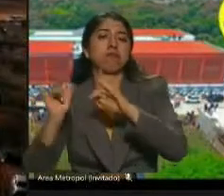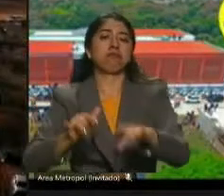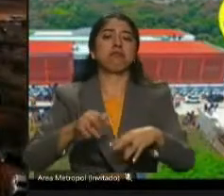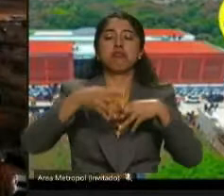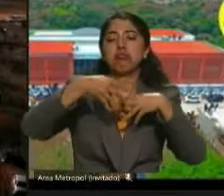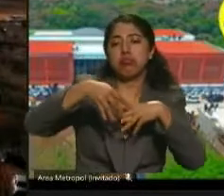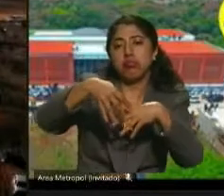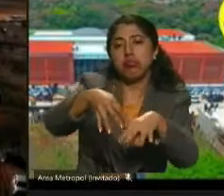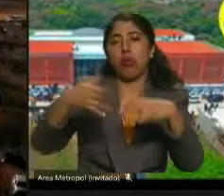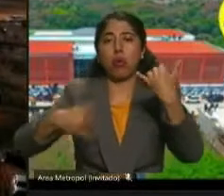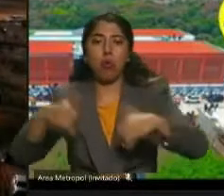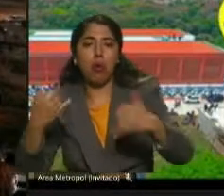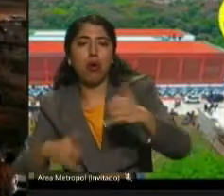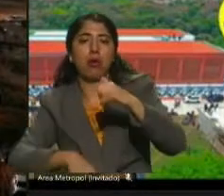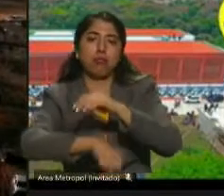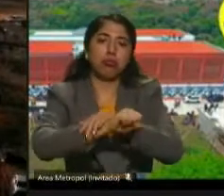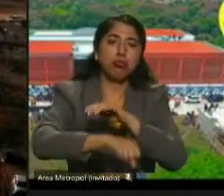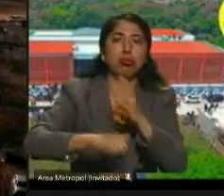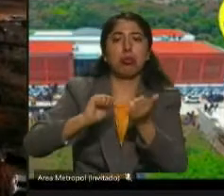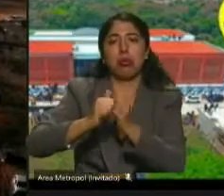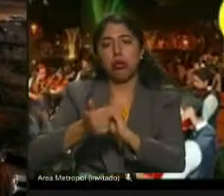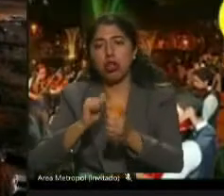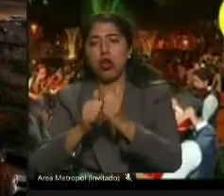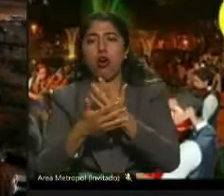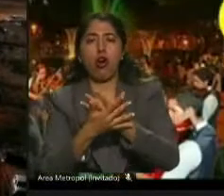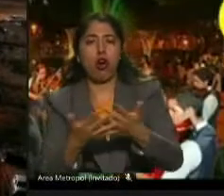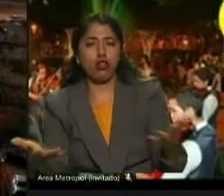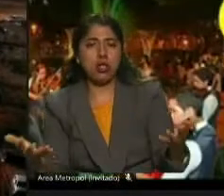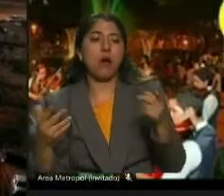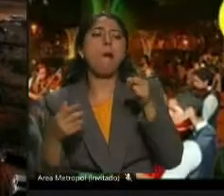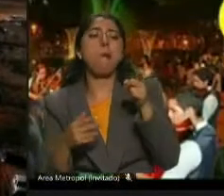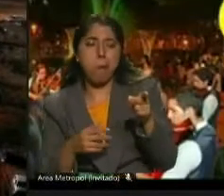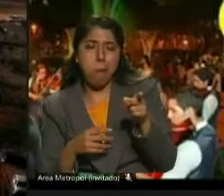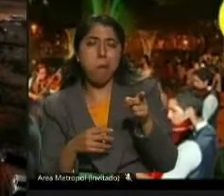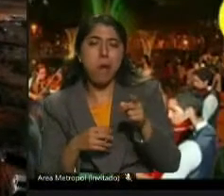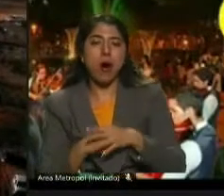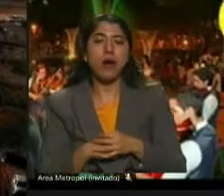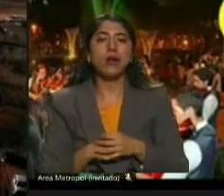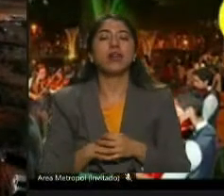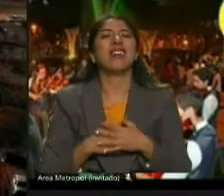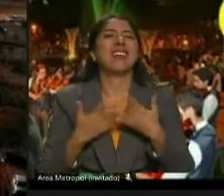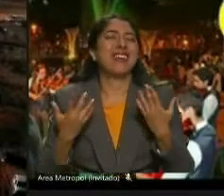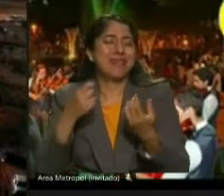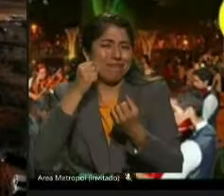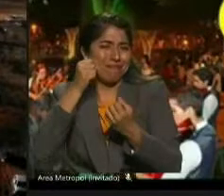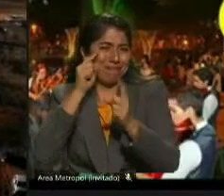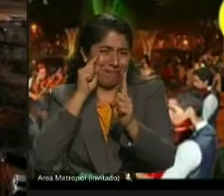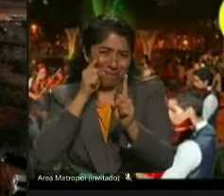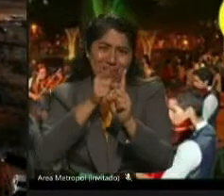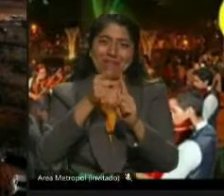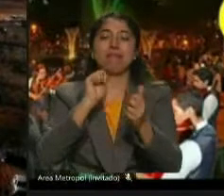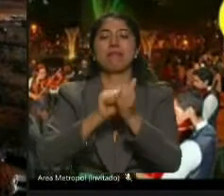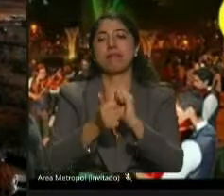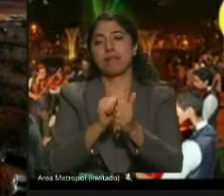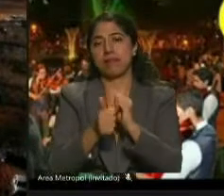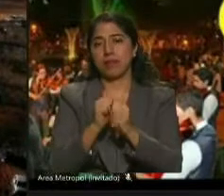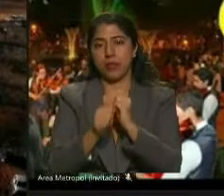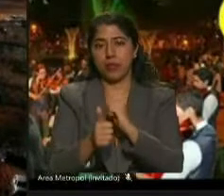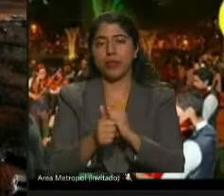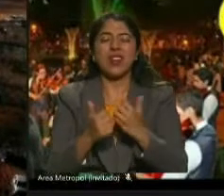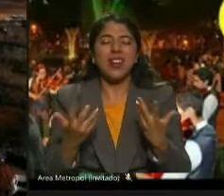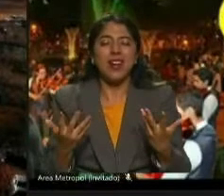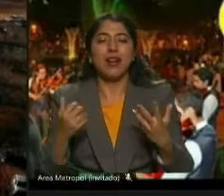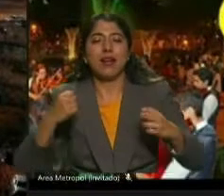espacios públicos. Se apostó también por todo lo que sea deportes, trabajando también